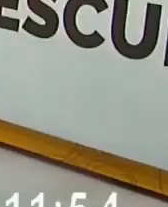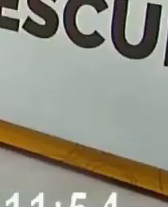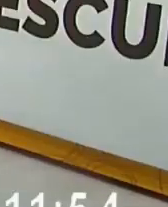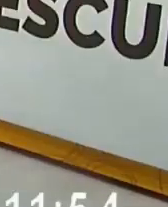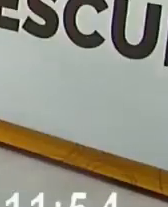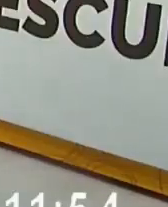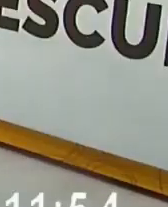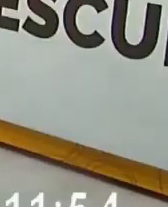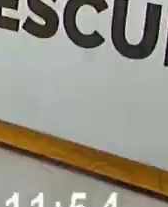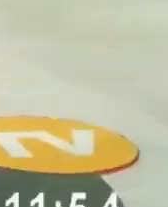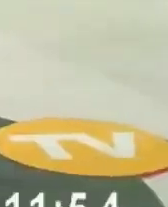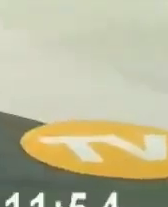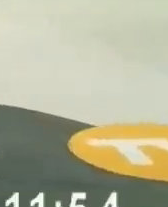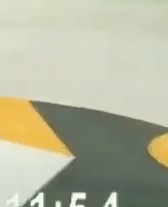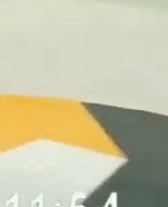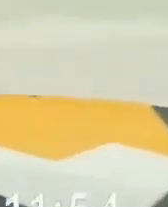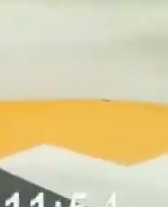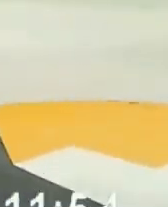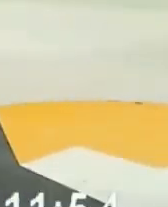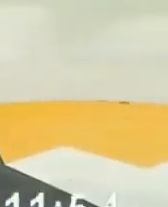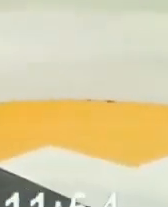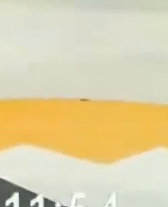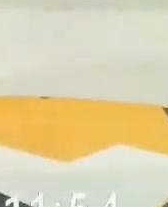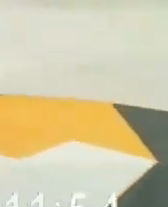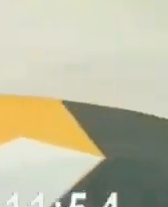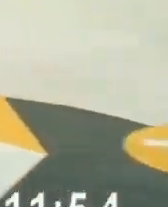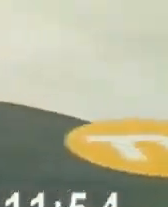Eso es. Sencillito.